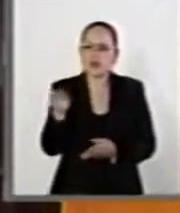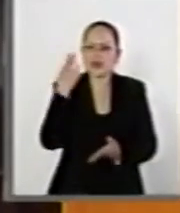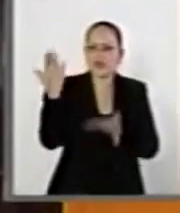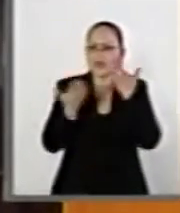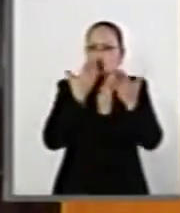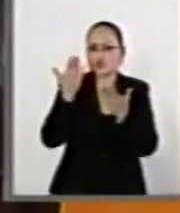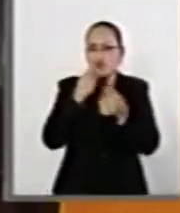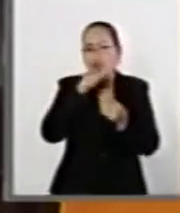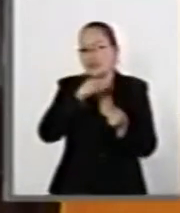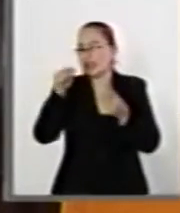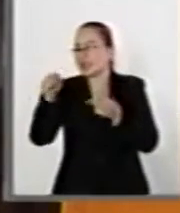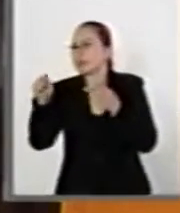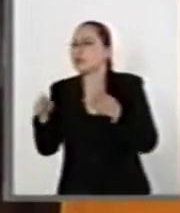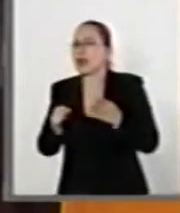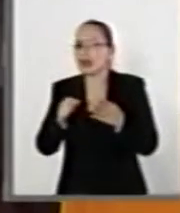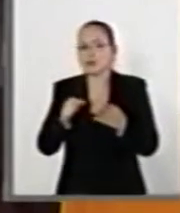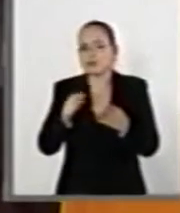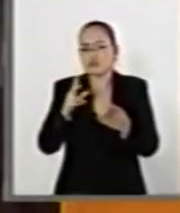u otra.